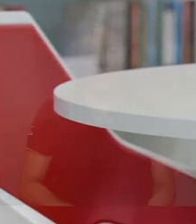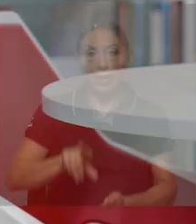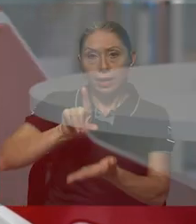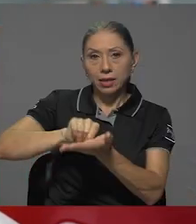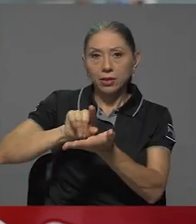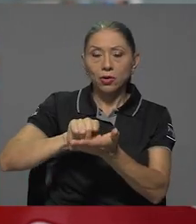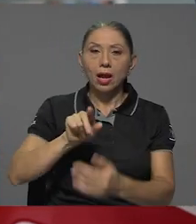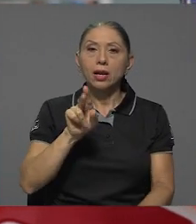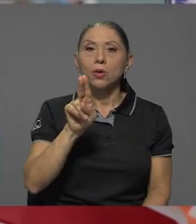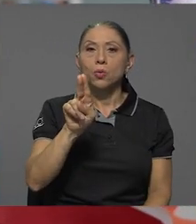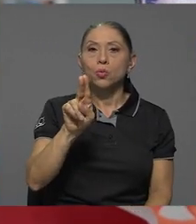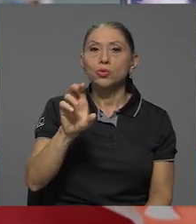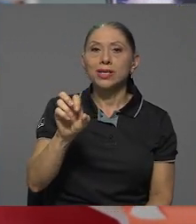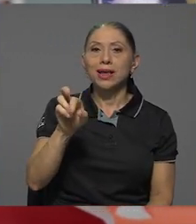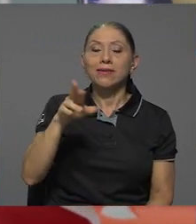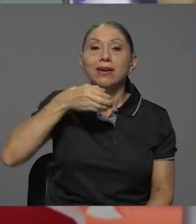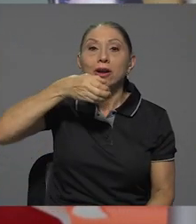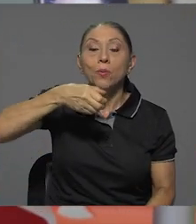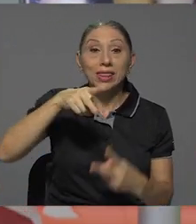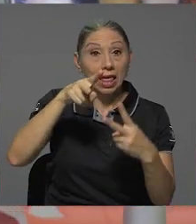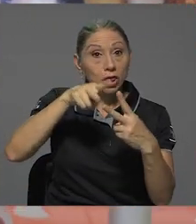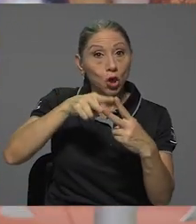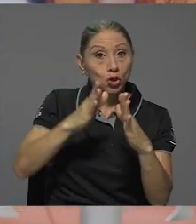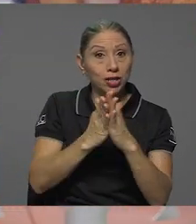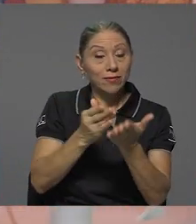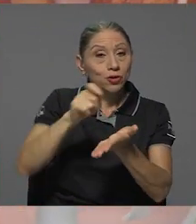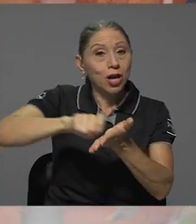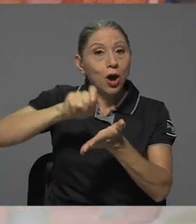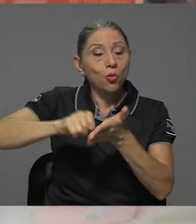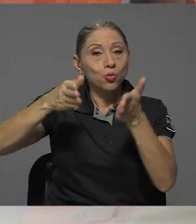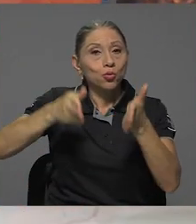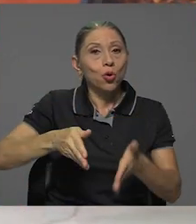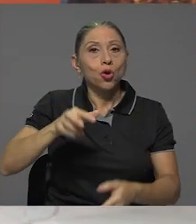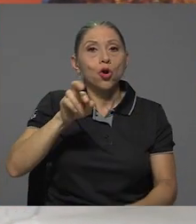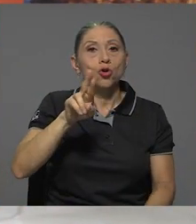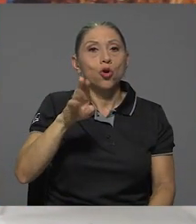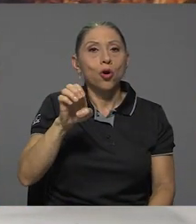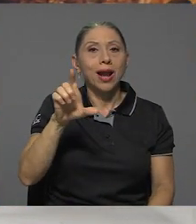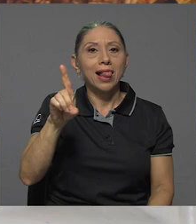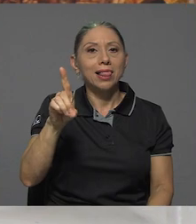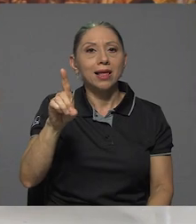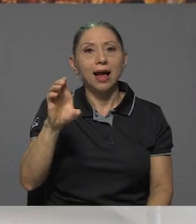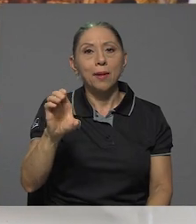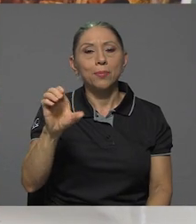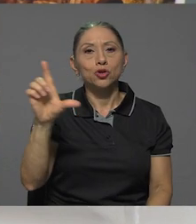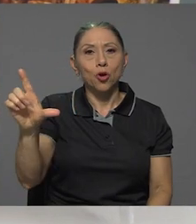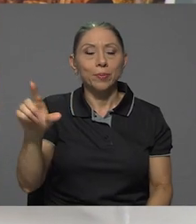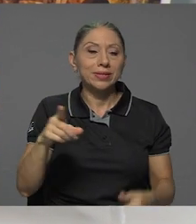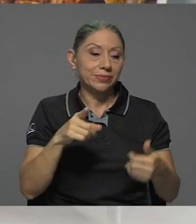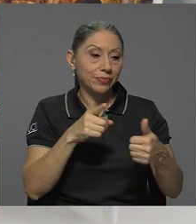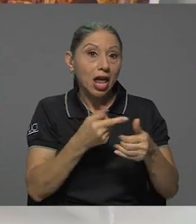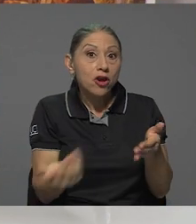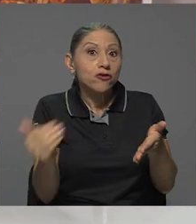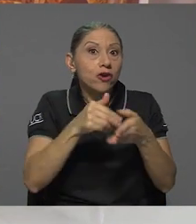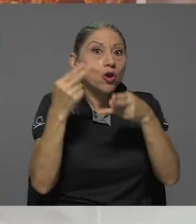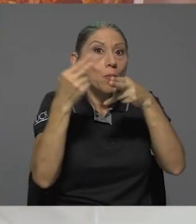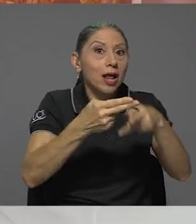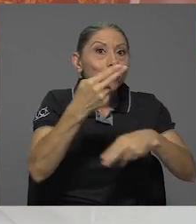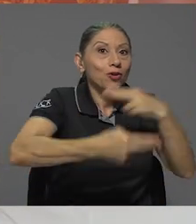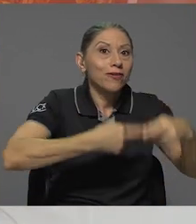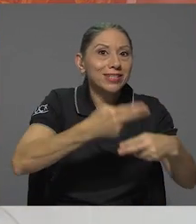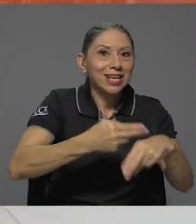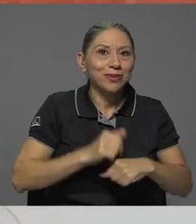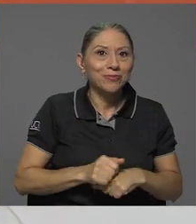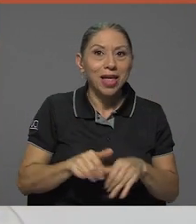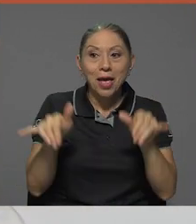La editorial UCR le recomienda dos libros del autor Ronald Campos López, renombrando el universo, la